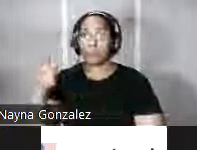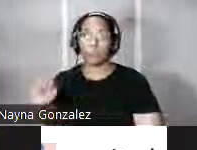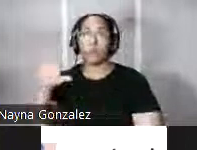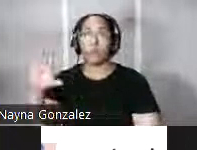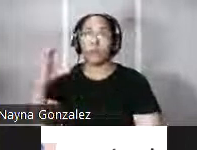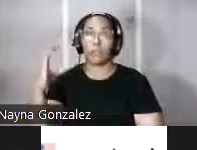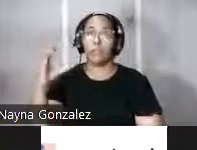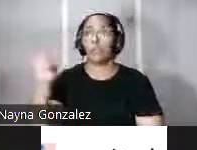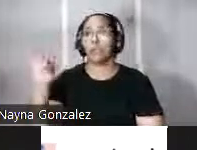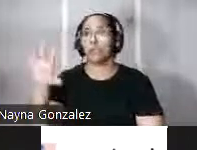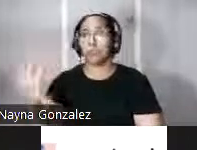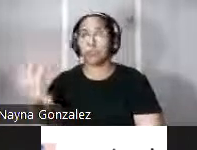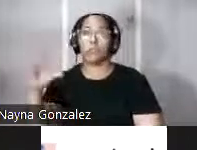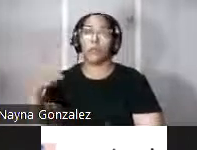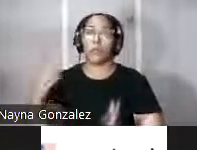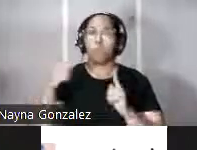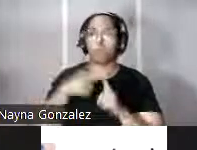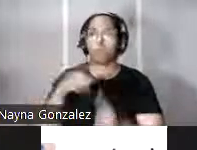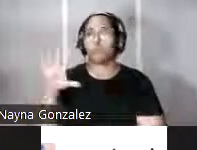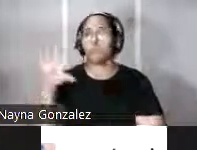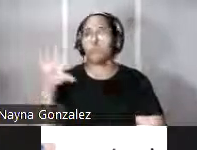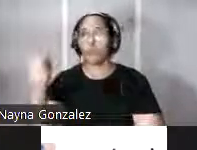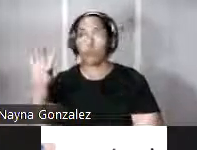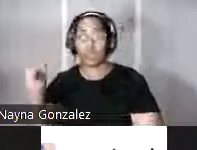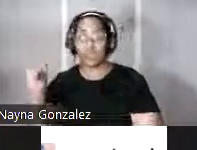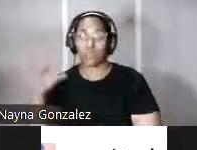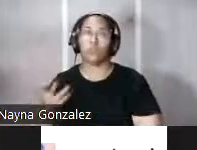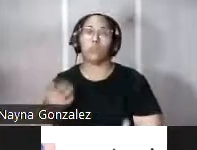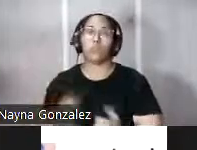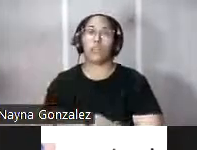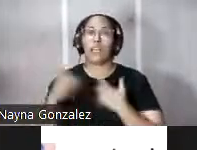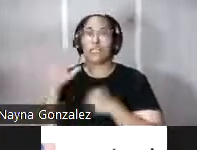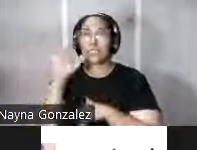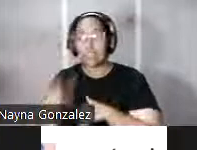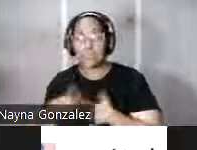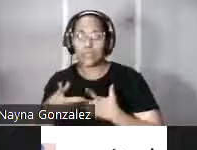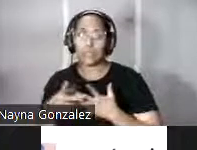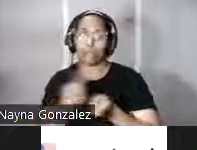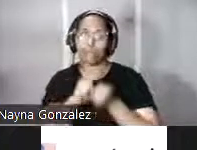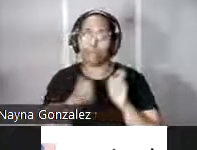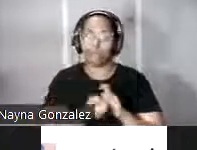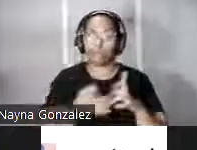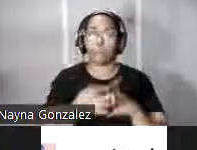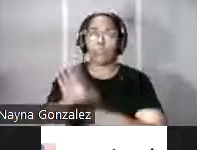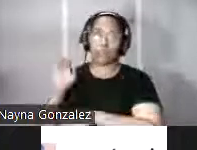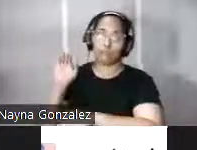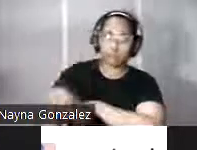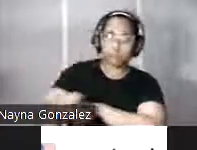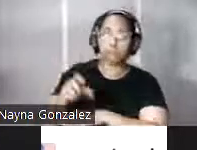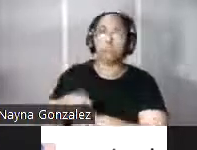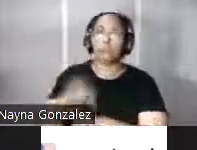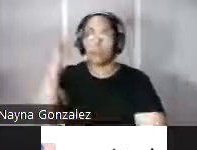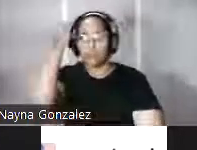y 1598 que pusieron en evidencia las deficiencias de estas construcciones y obligaron a los